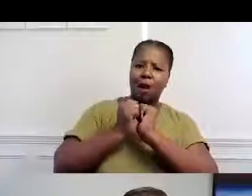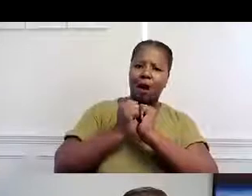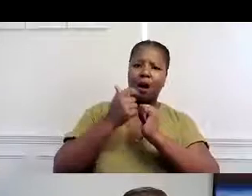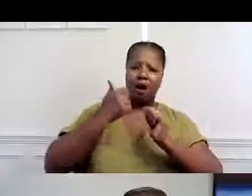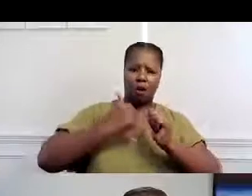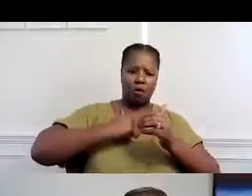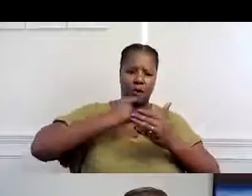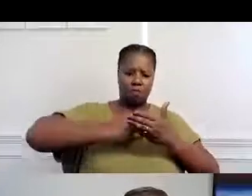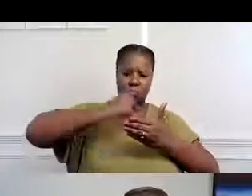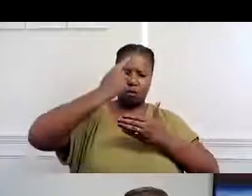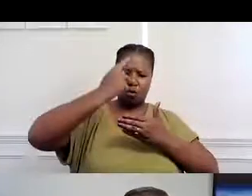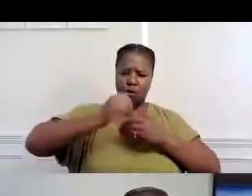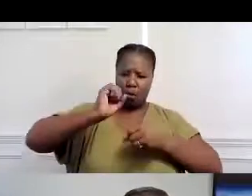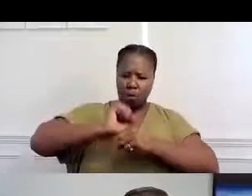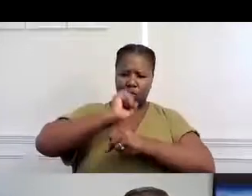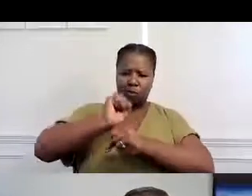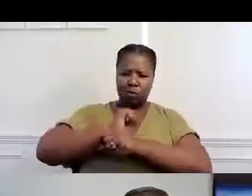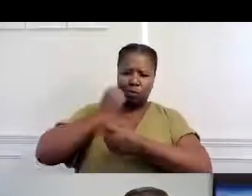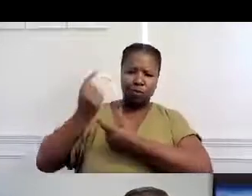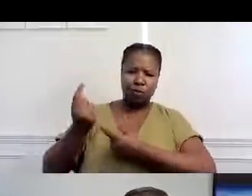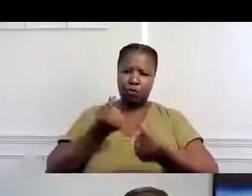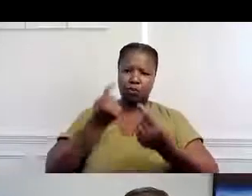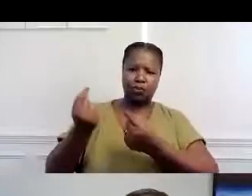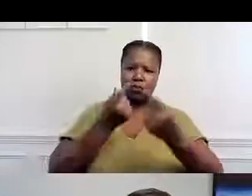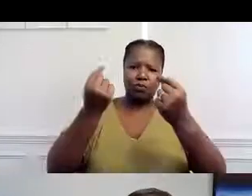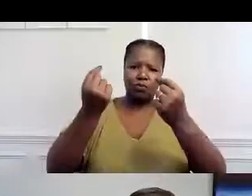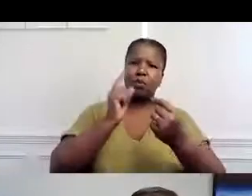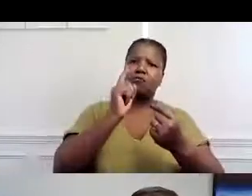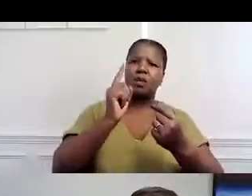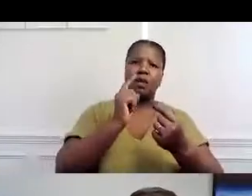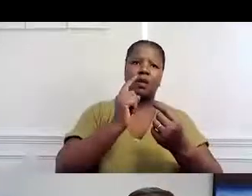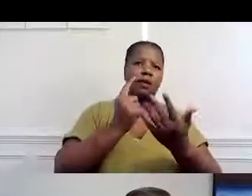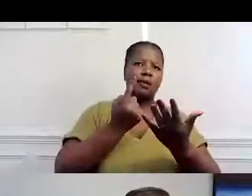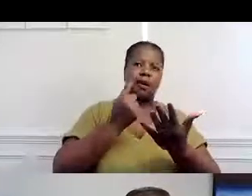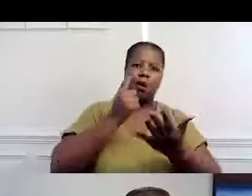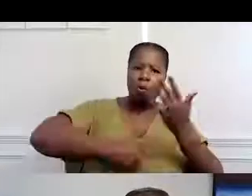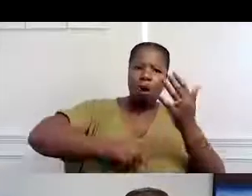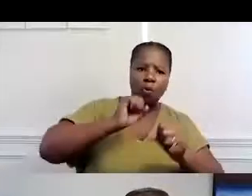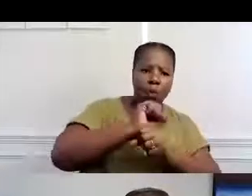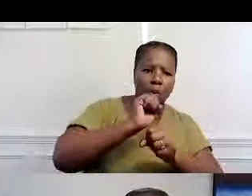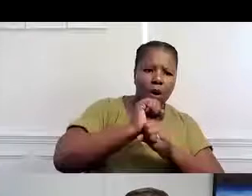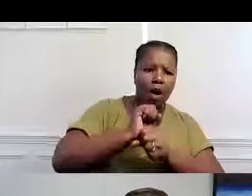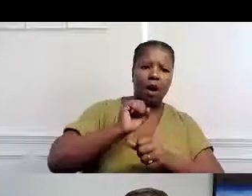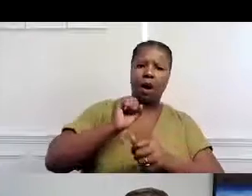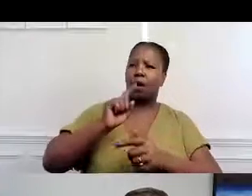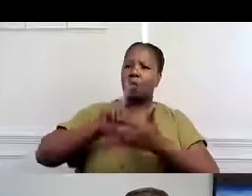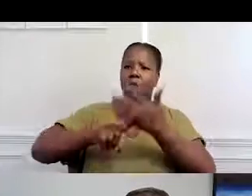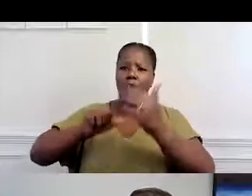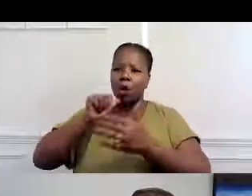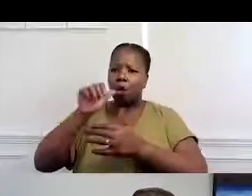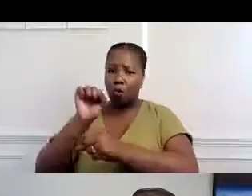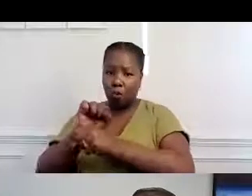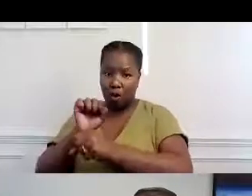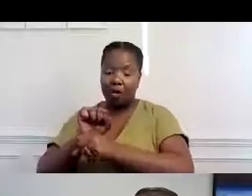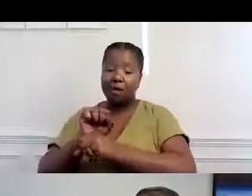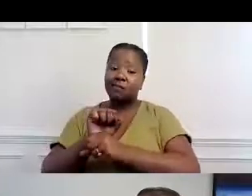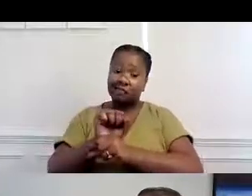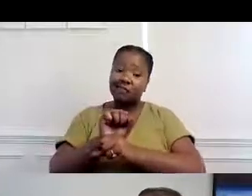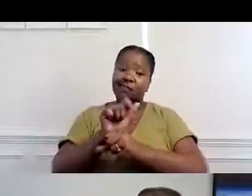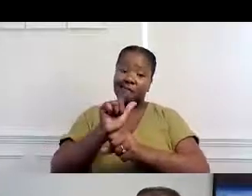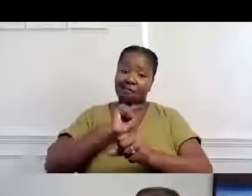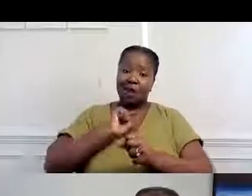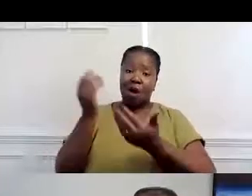disculpe, en aumentar algunos de nuestros programas. Y qué es lo que ha funcionado y no. Y espero que podamos aprender de este